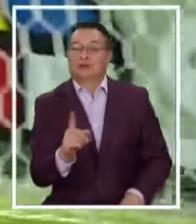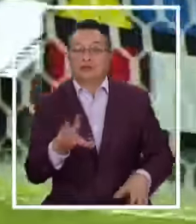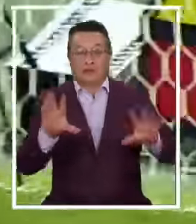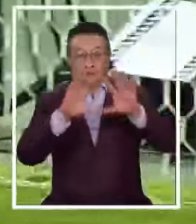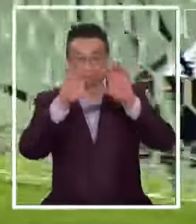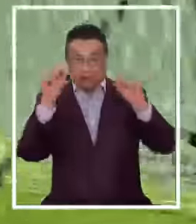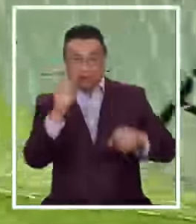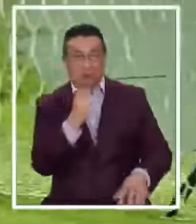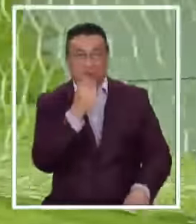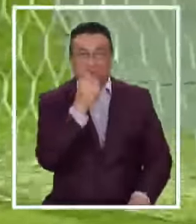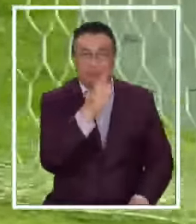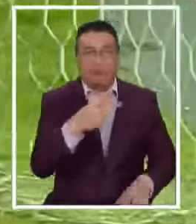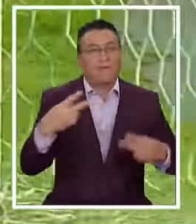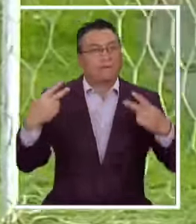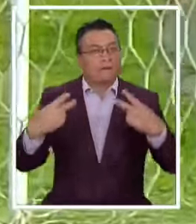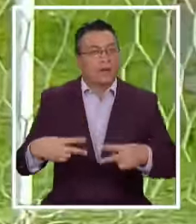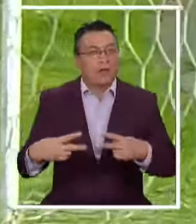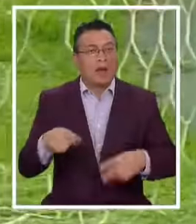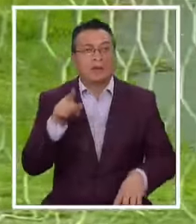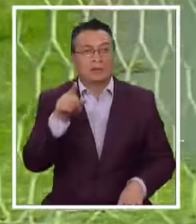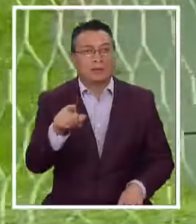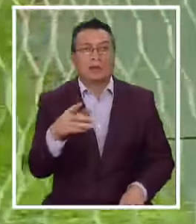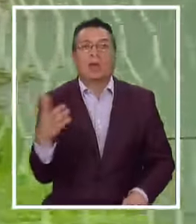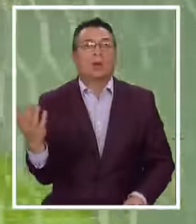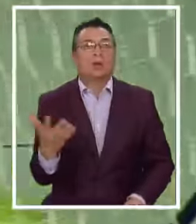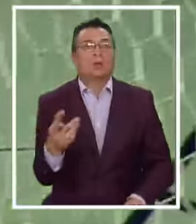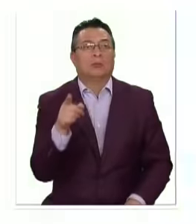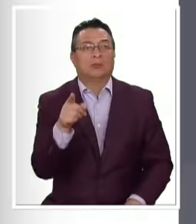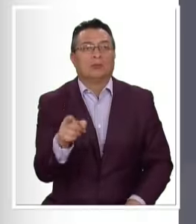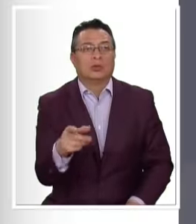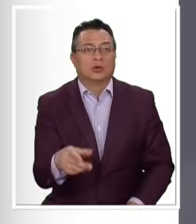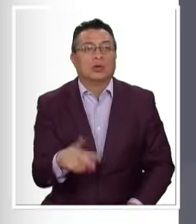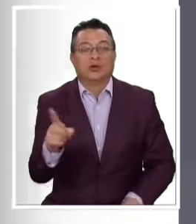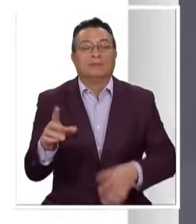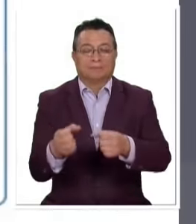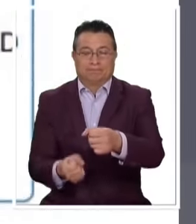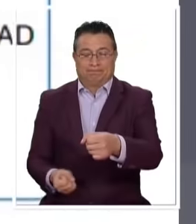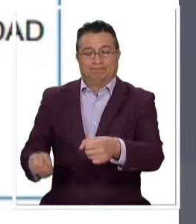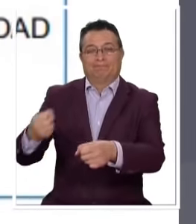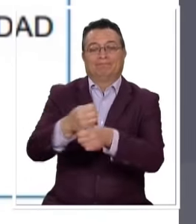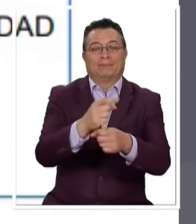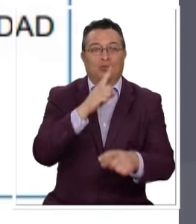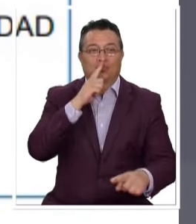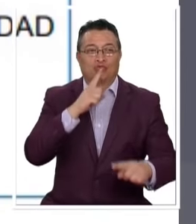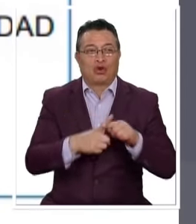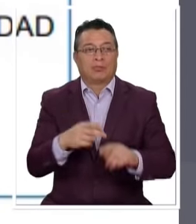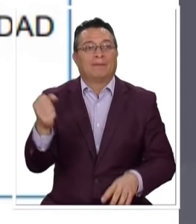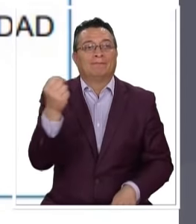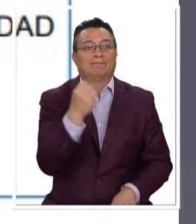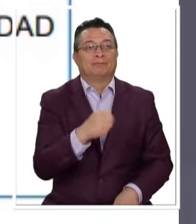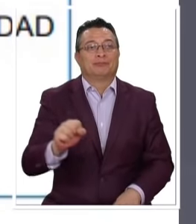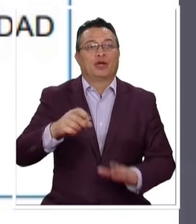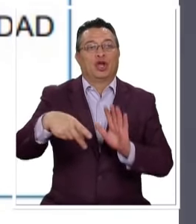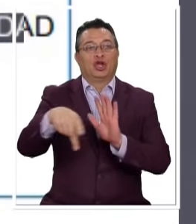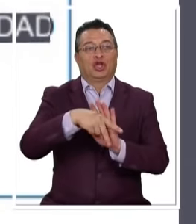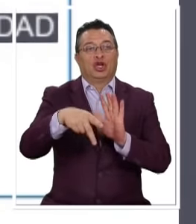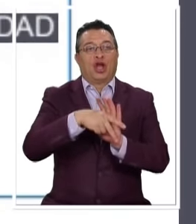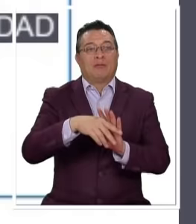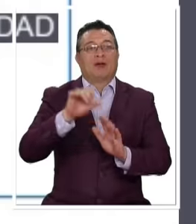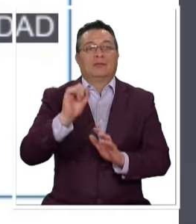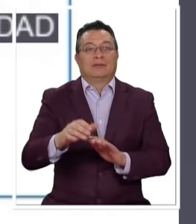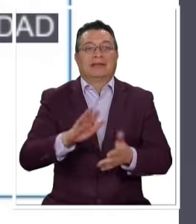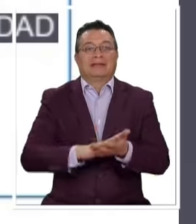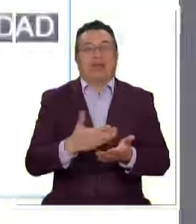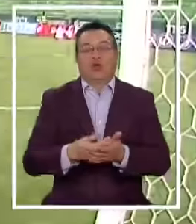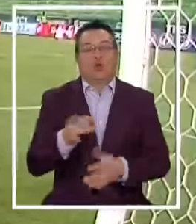Informó al juzgado De garantía De Viña del Mar Que esto se trataría De Usurpación De nombre Infringir Normas Higiénicas Y de